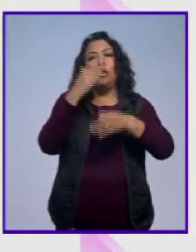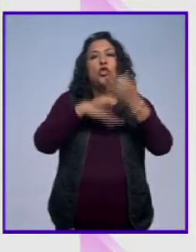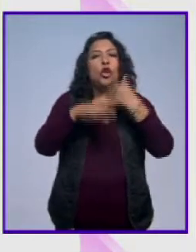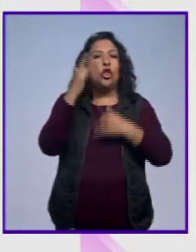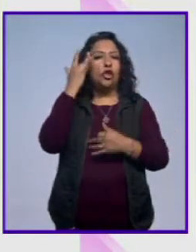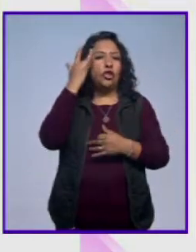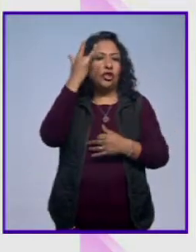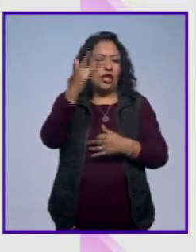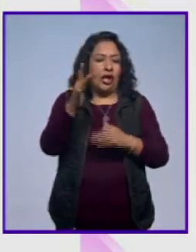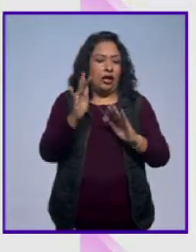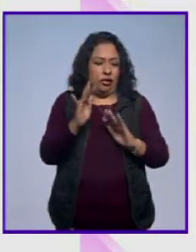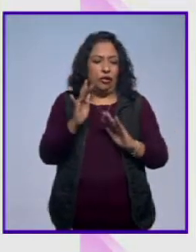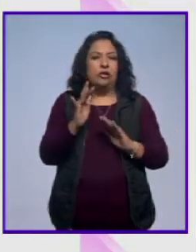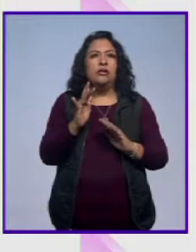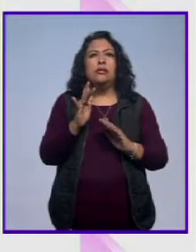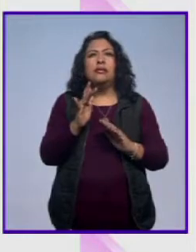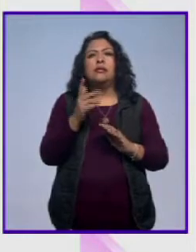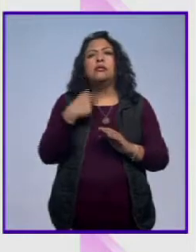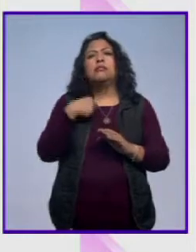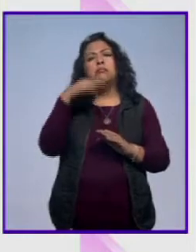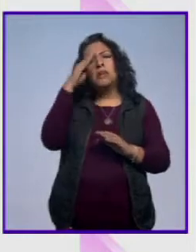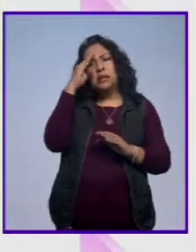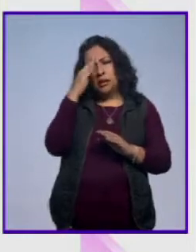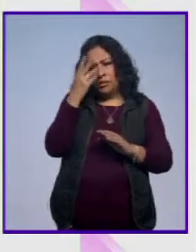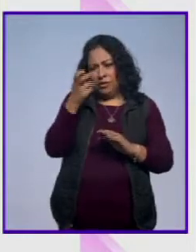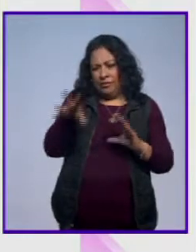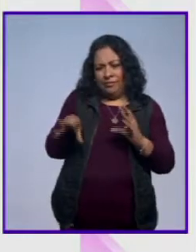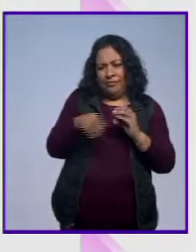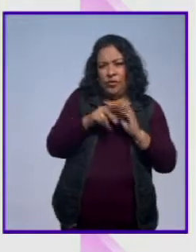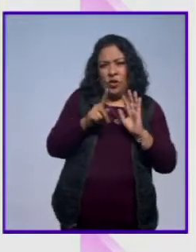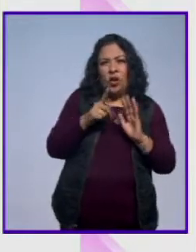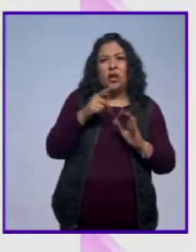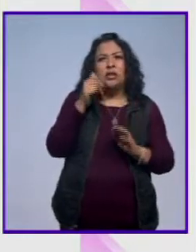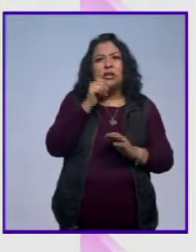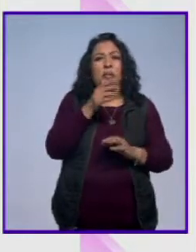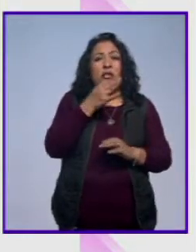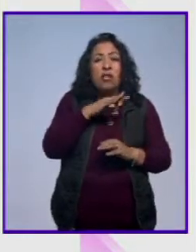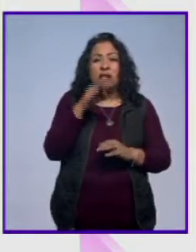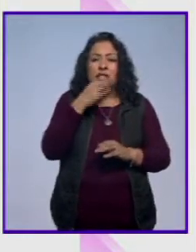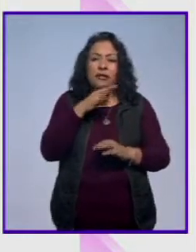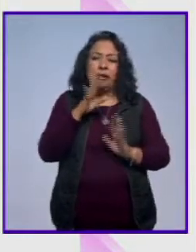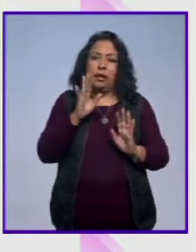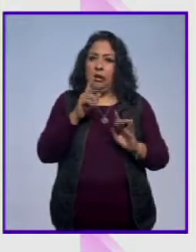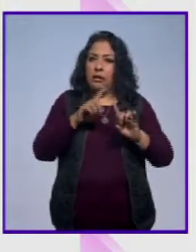no precisamente, contrario a lo que a veces pensamos, hay siempre festividad.